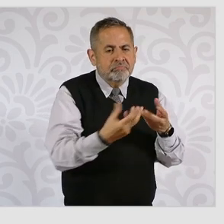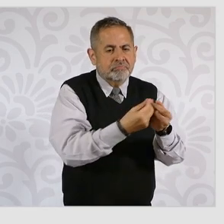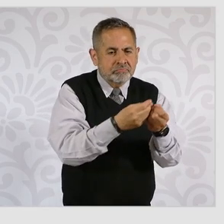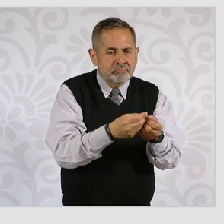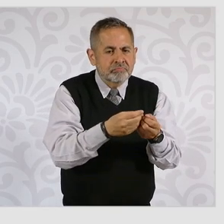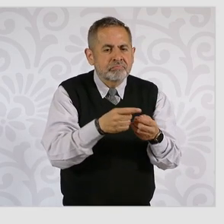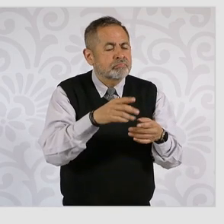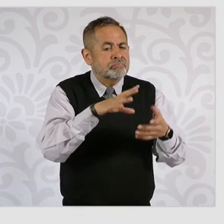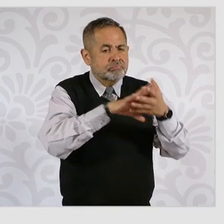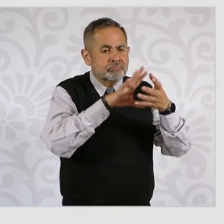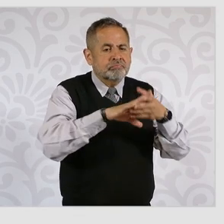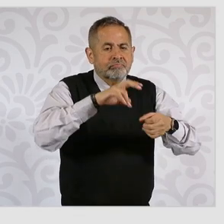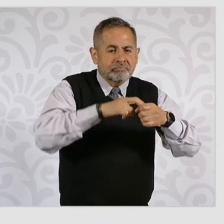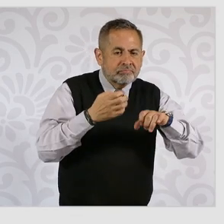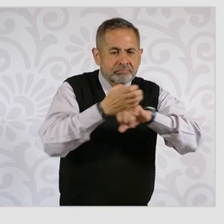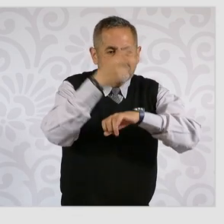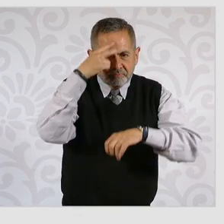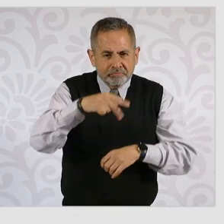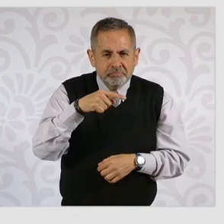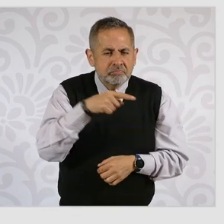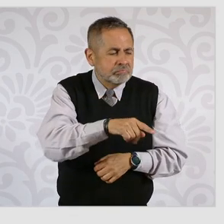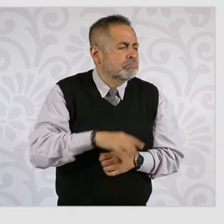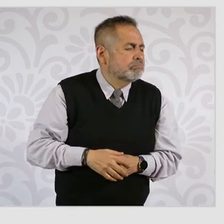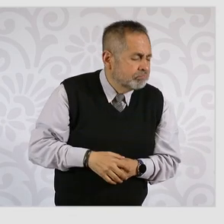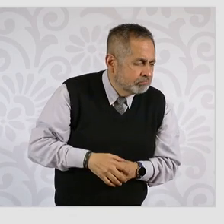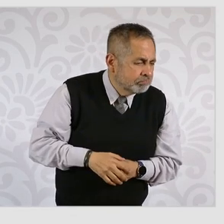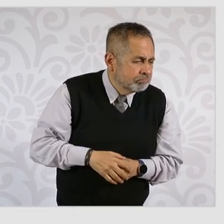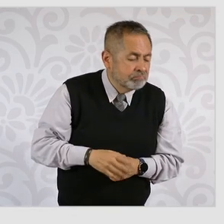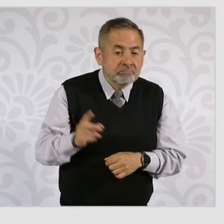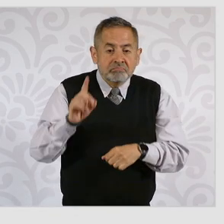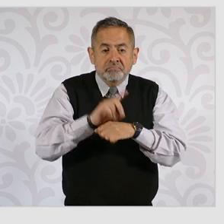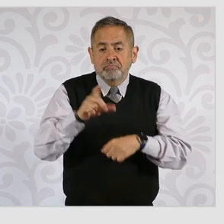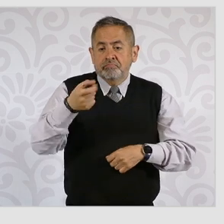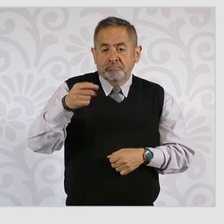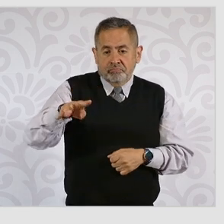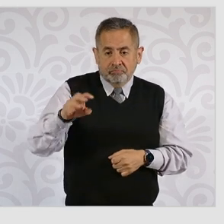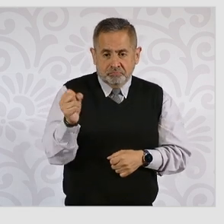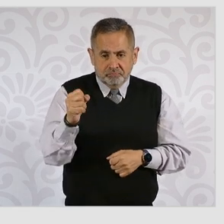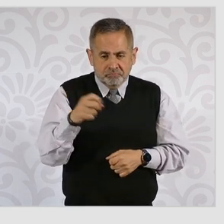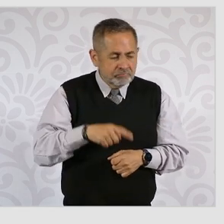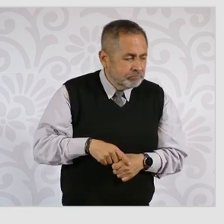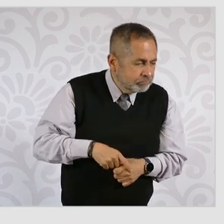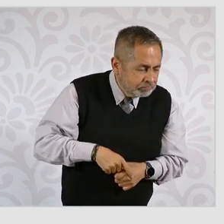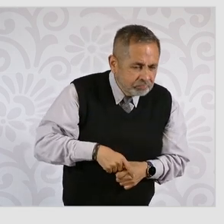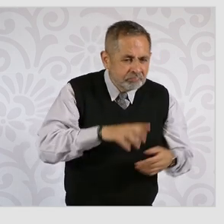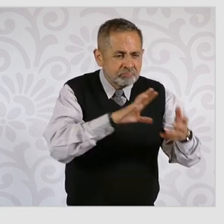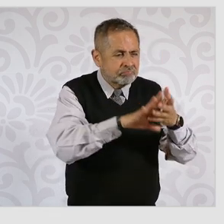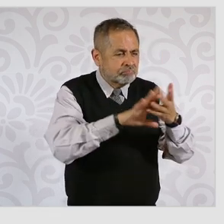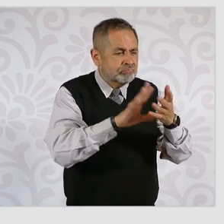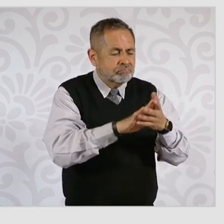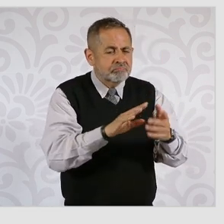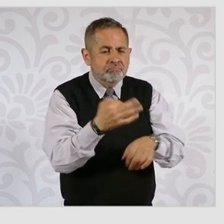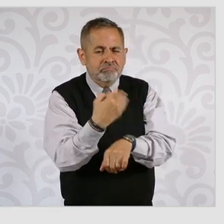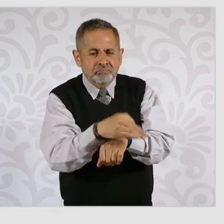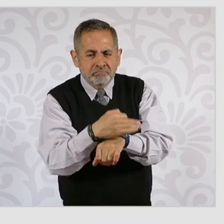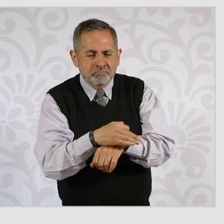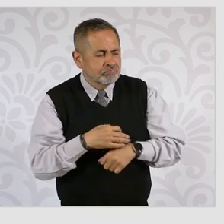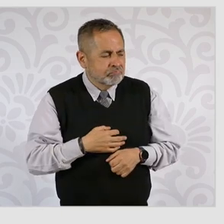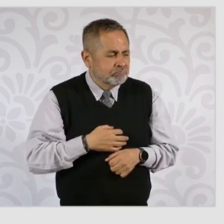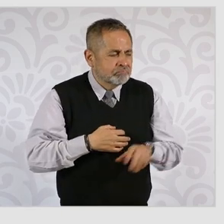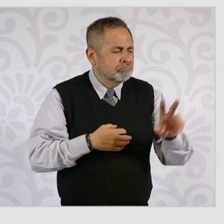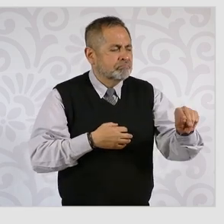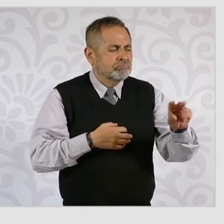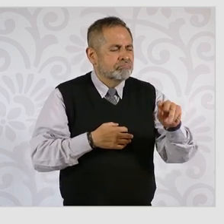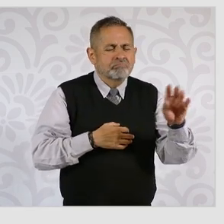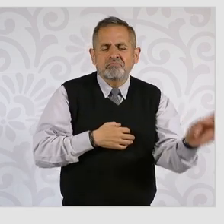Centro de Justicia del Estado de México, quien modificó el 29 de septiembre la prisión preventiva justificada contra